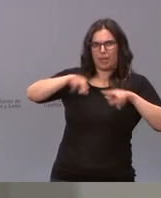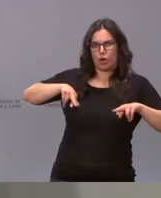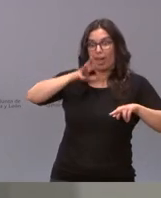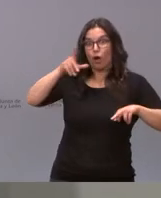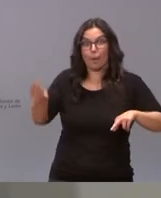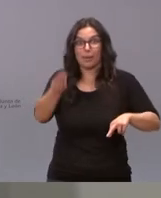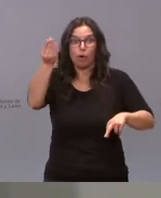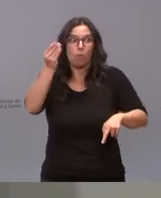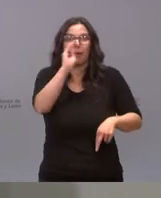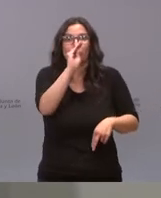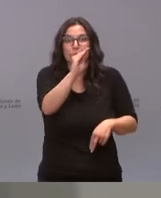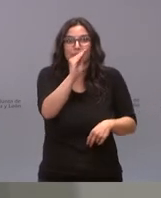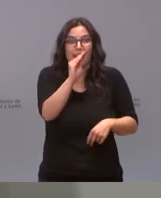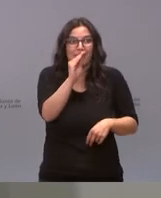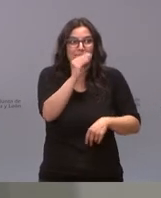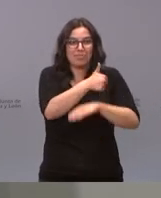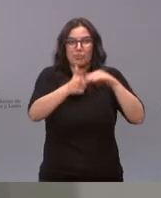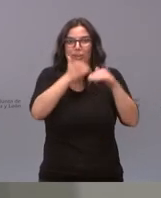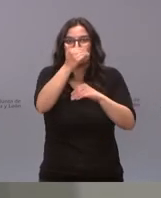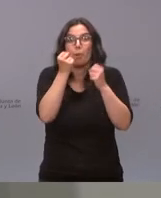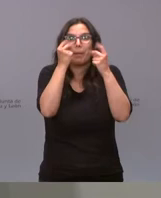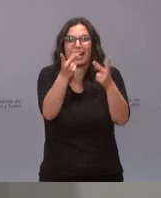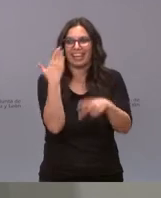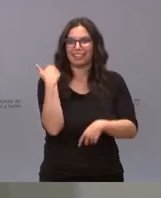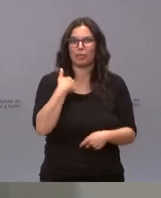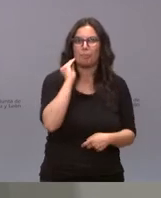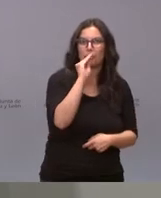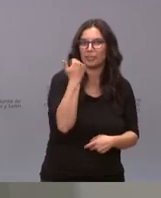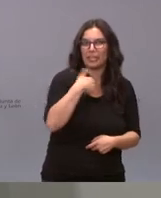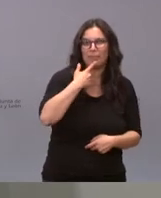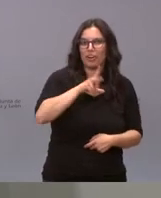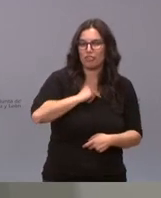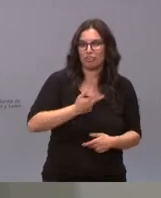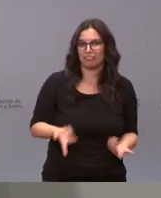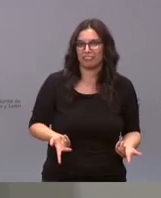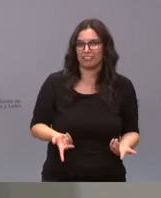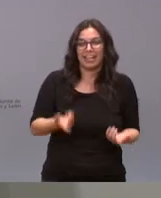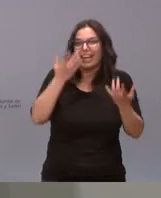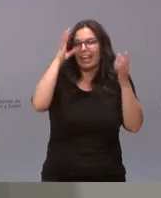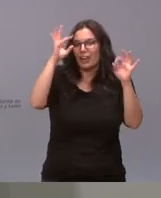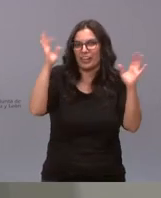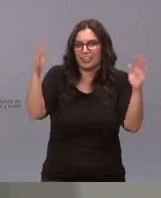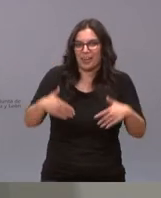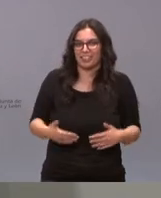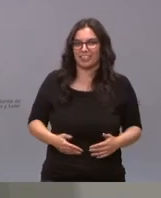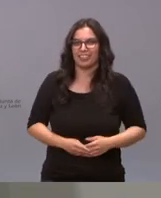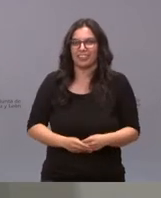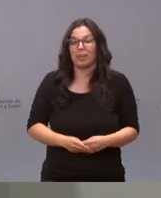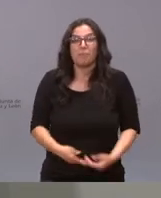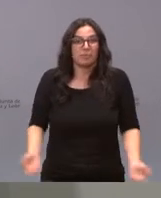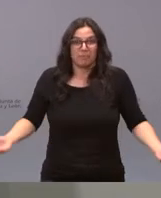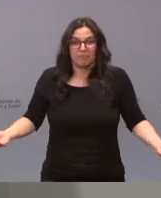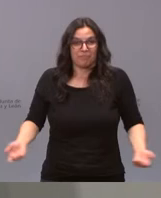no voy a ir a preguntarle al TSJ lo que ya le pregunté y ya me contestó es que no tiene ningún sentido pero vamos